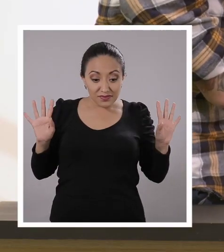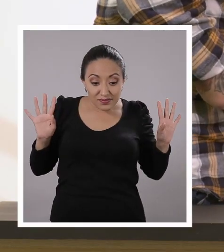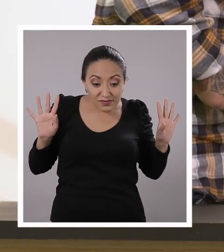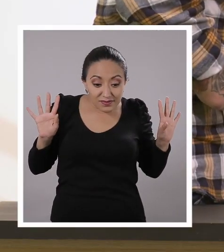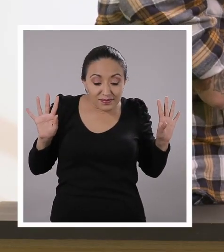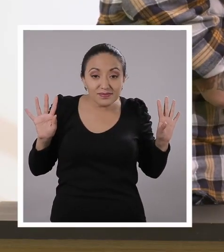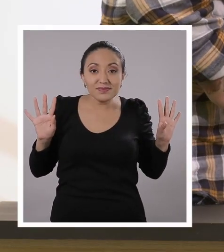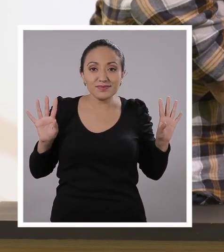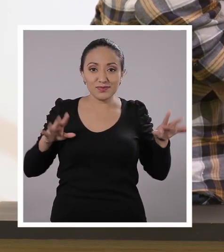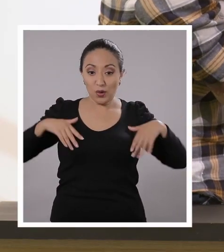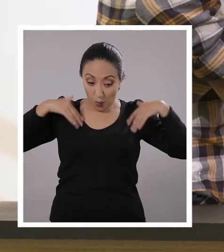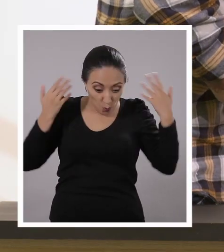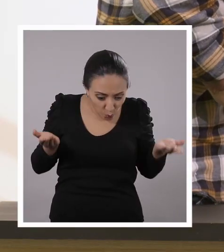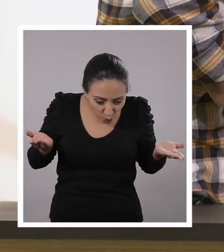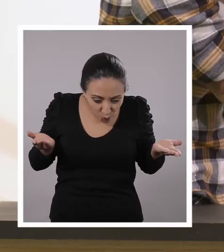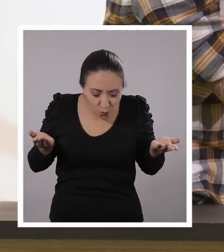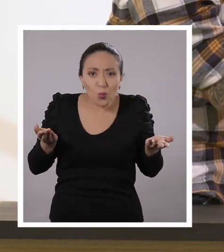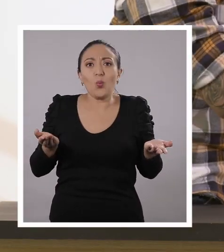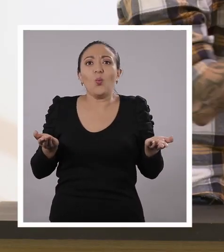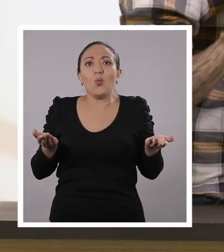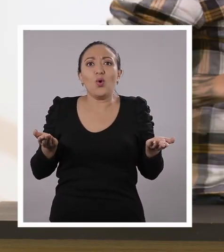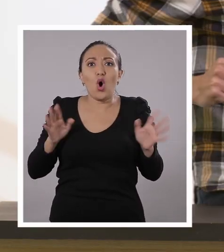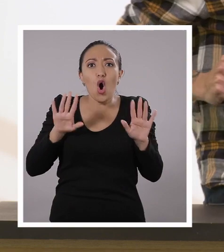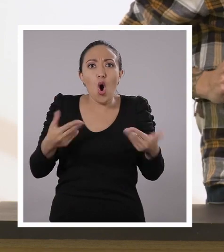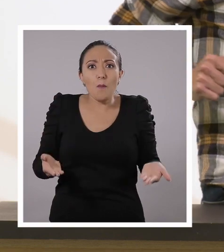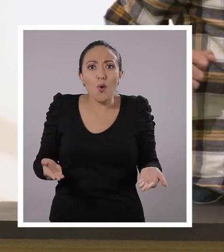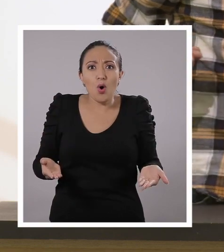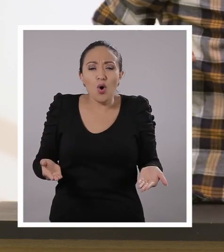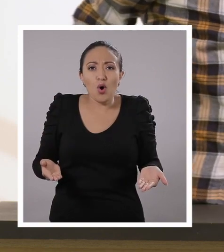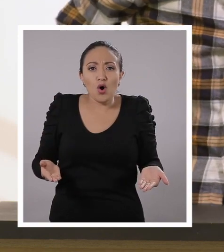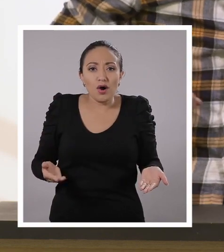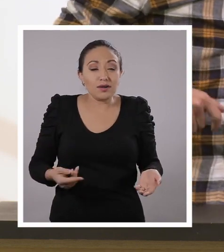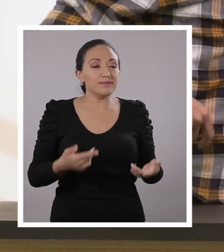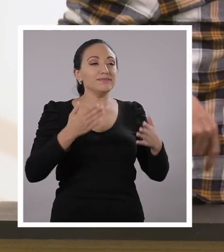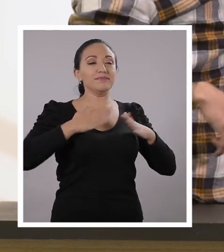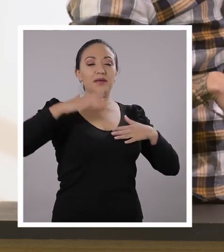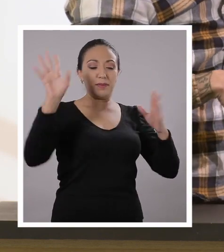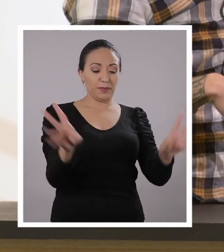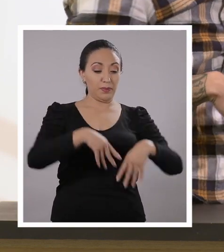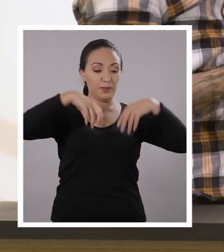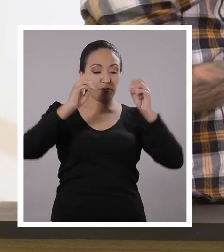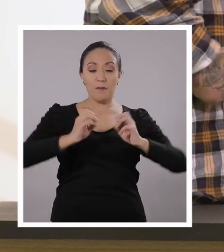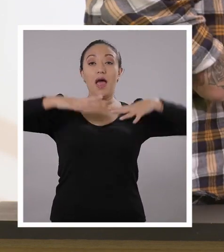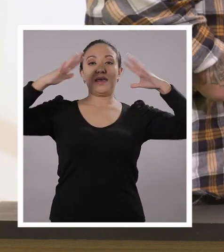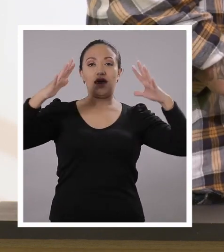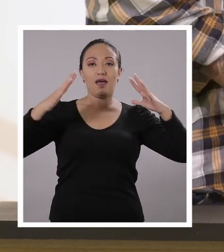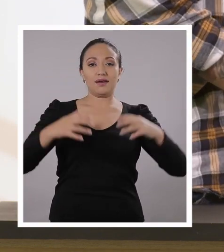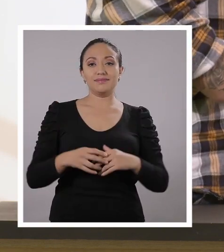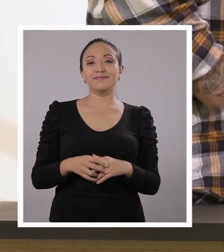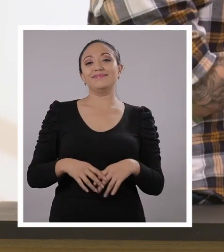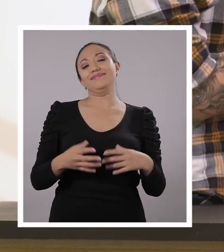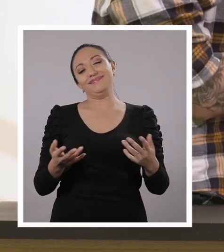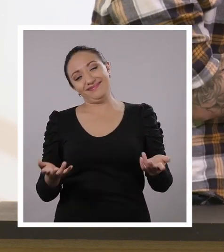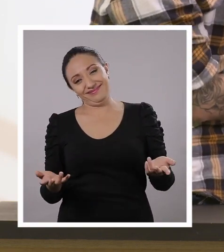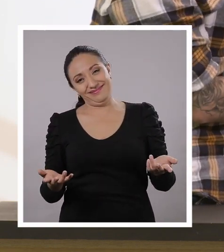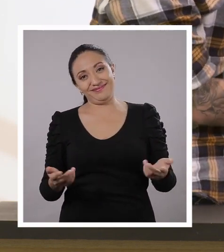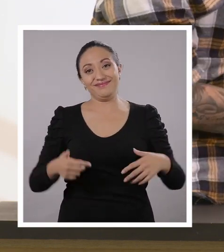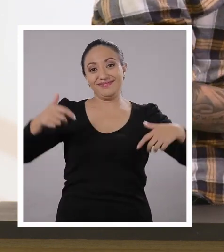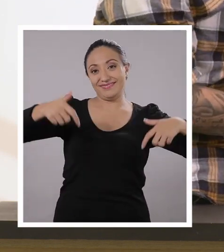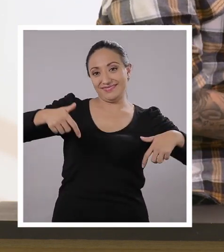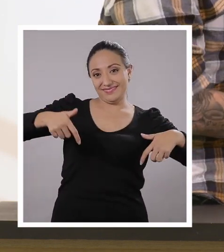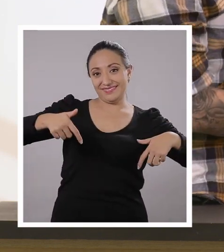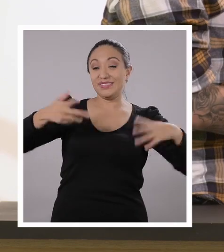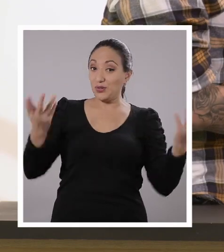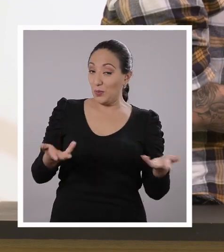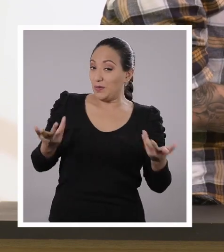¿Me gustó? ¿Qué es esto? ¿Cómo lo hiciste? Obra de mi pañuelo mágico. O sea, esto